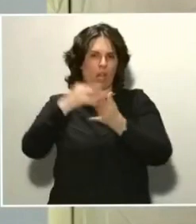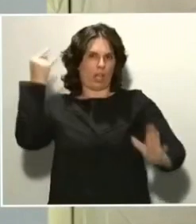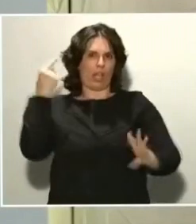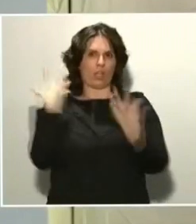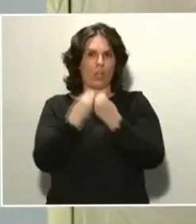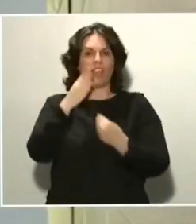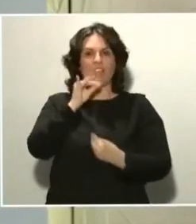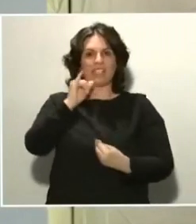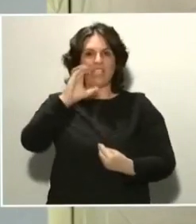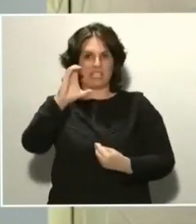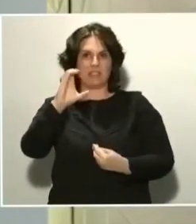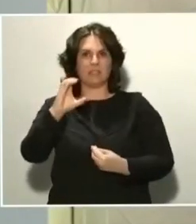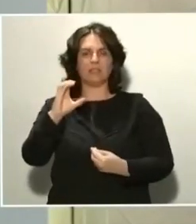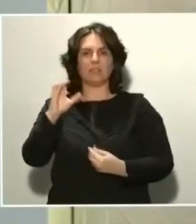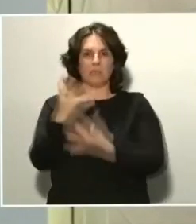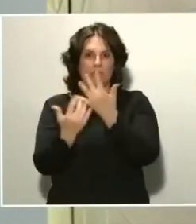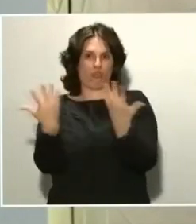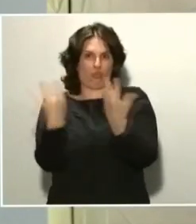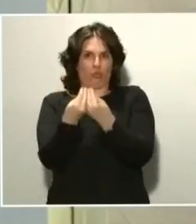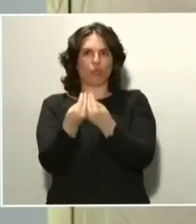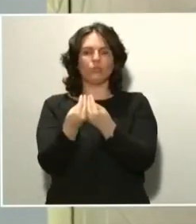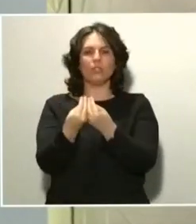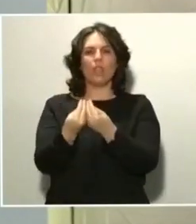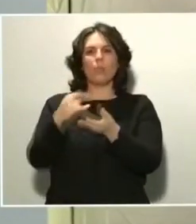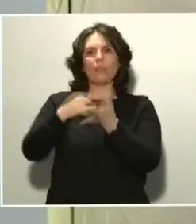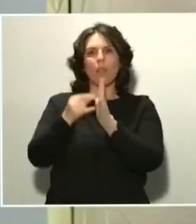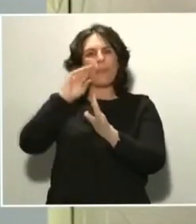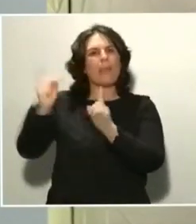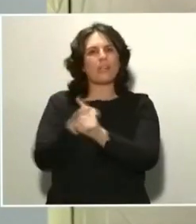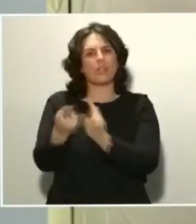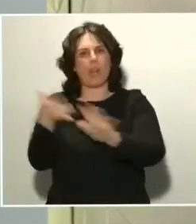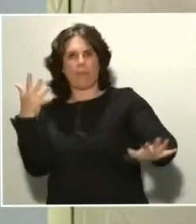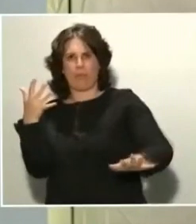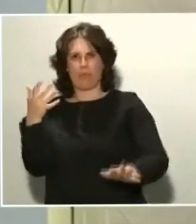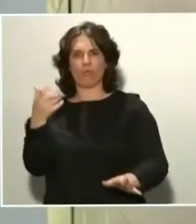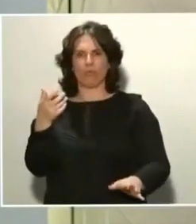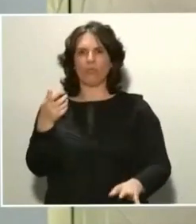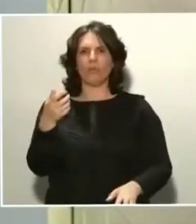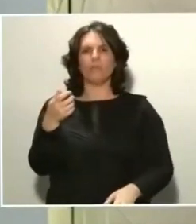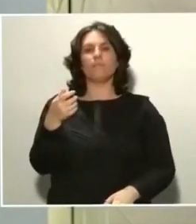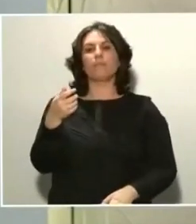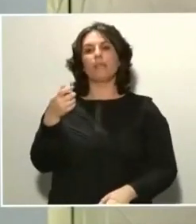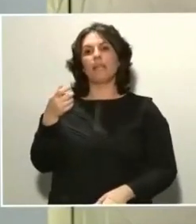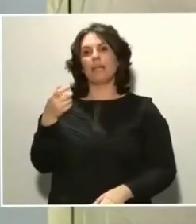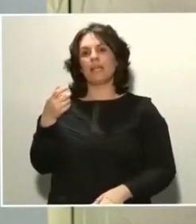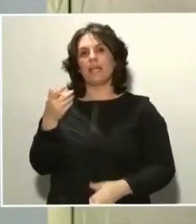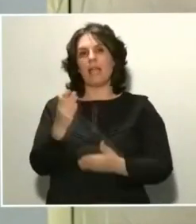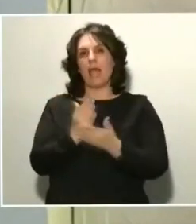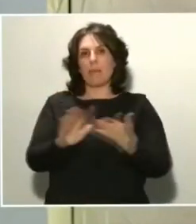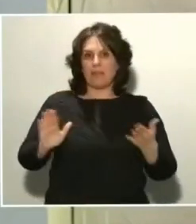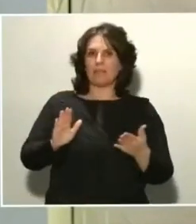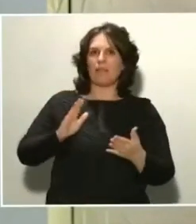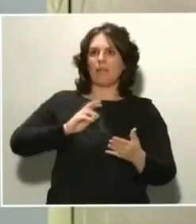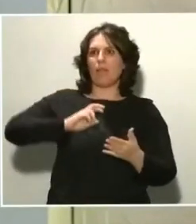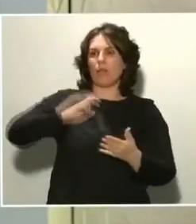está trabajando en un método de diagnóstico rápido que también es independiente de los que existen actualmente en el mercado y que nos